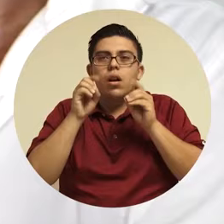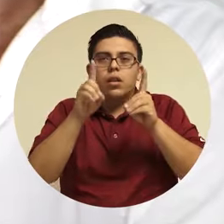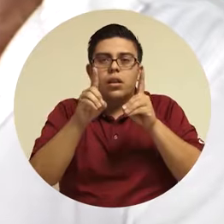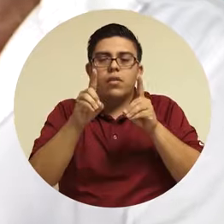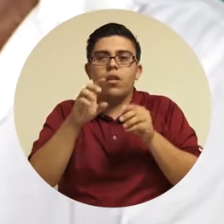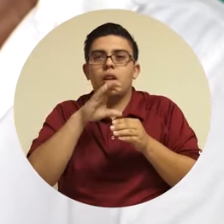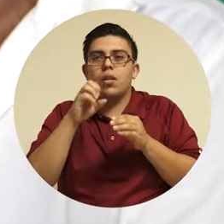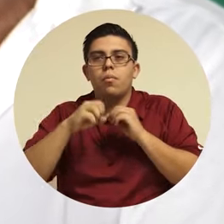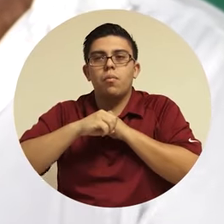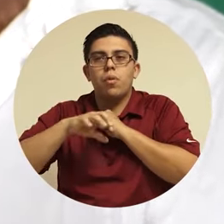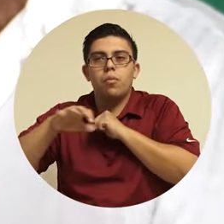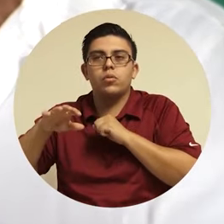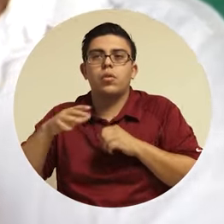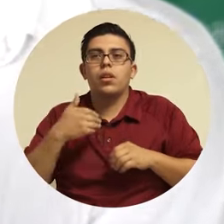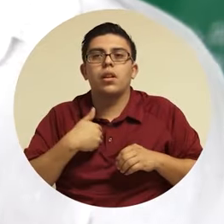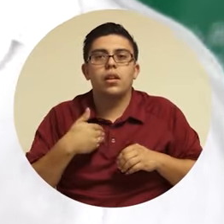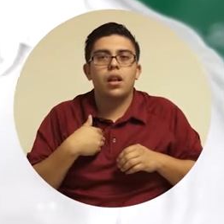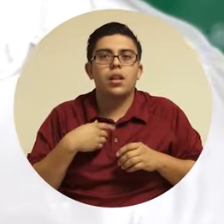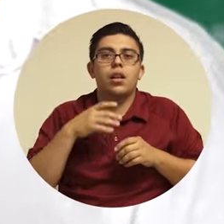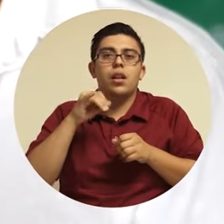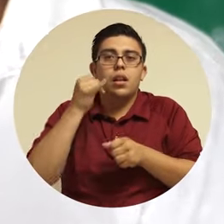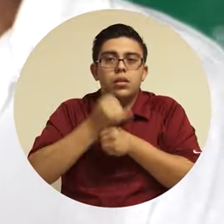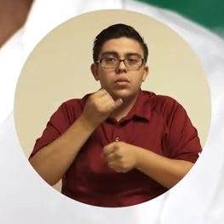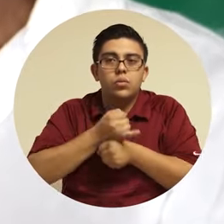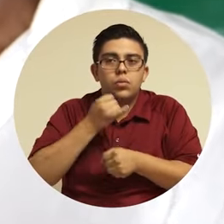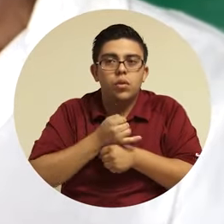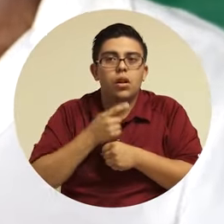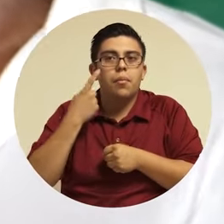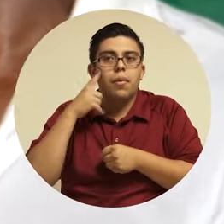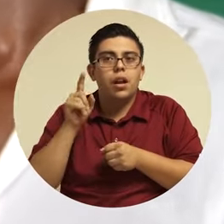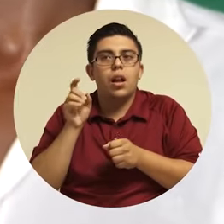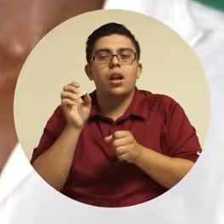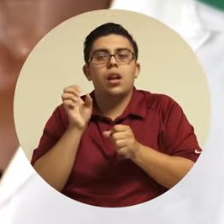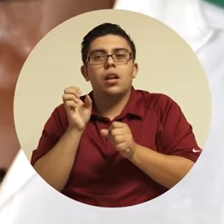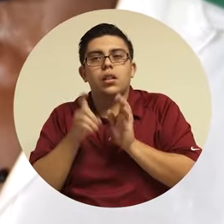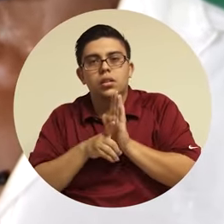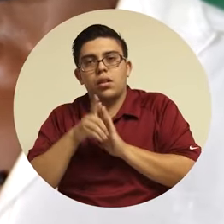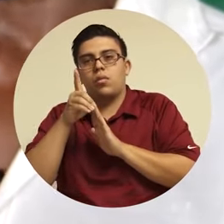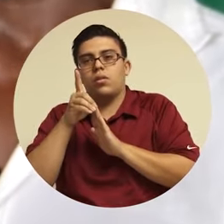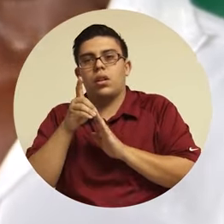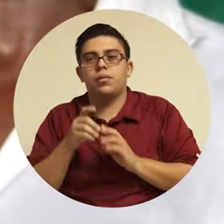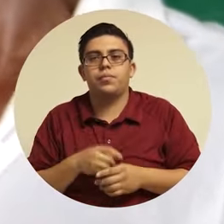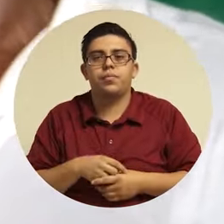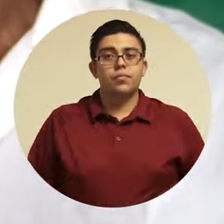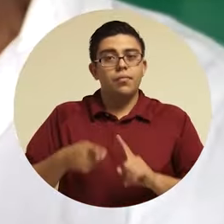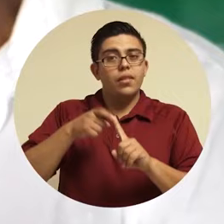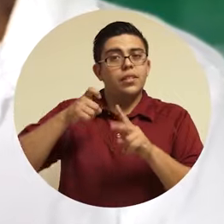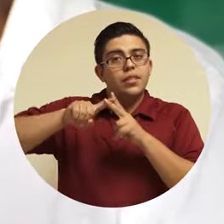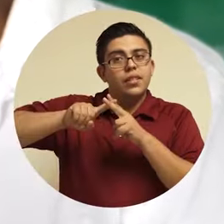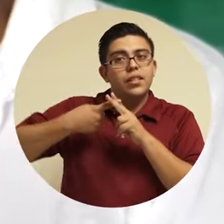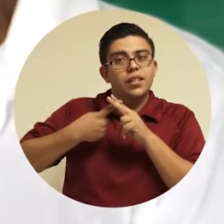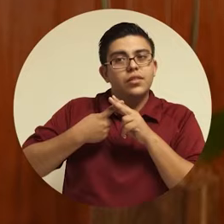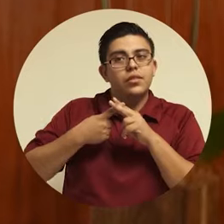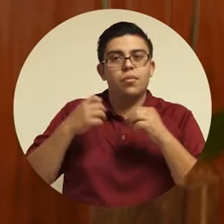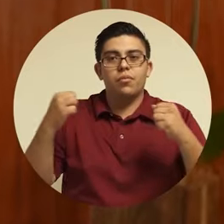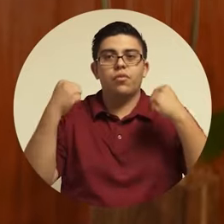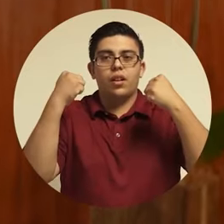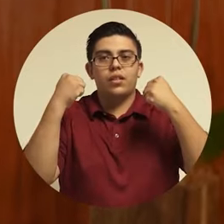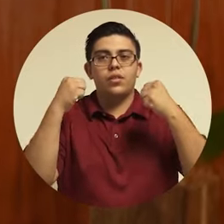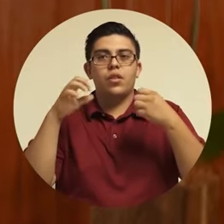la estructura organizativa y hasta educativa y de promoción que tienen las mismas instituciones para desarrollar.